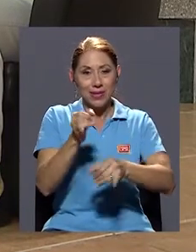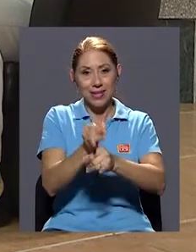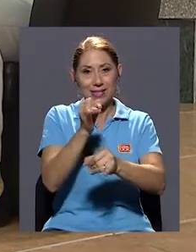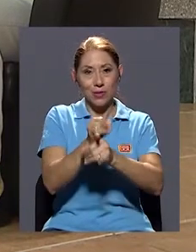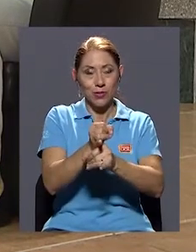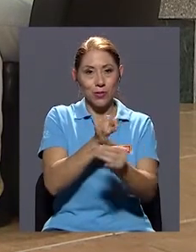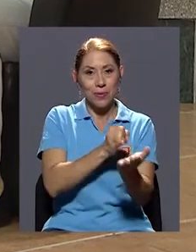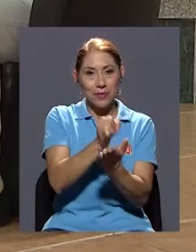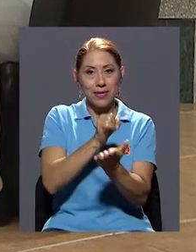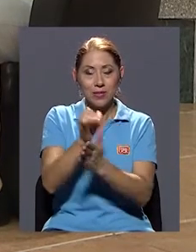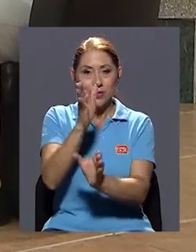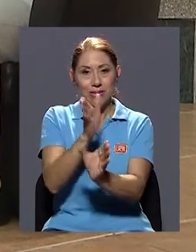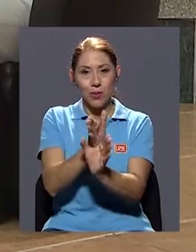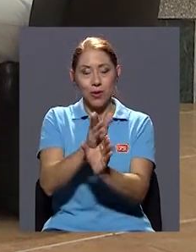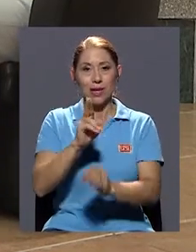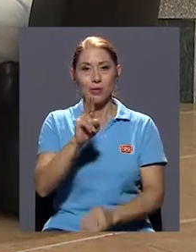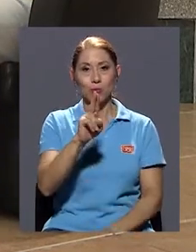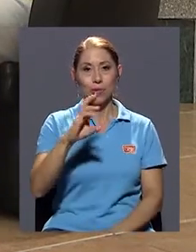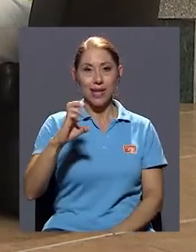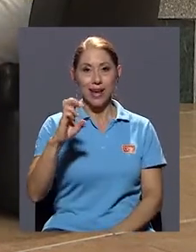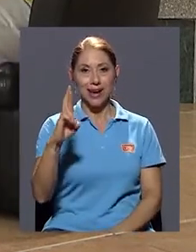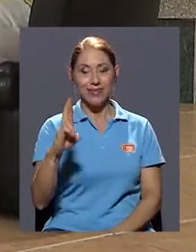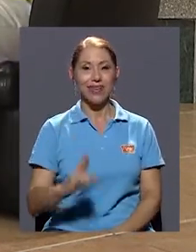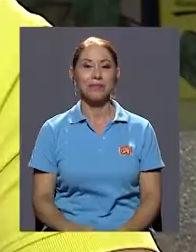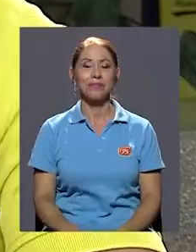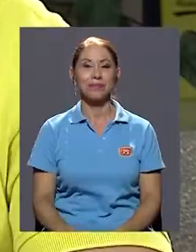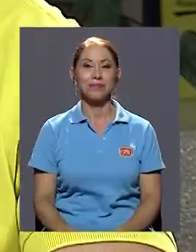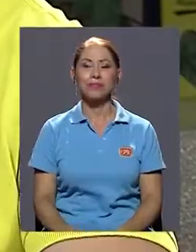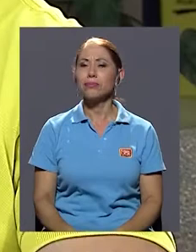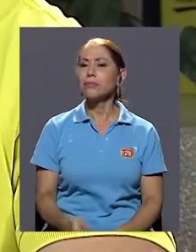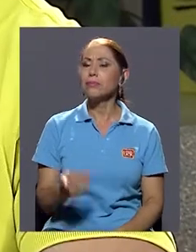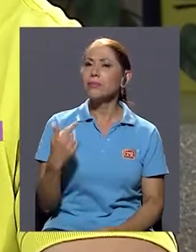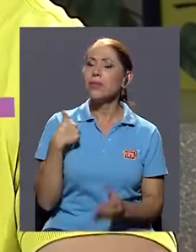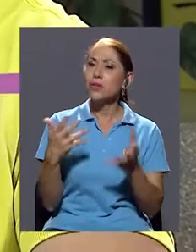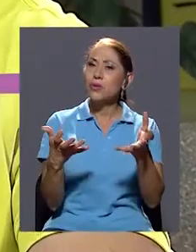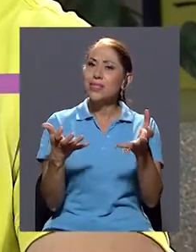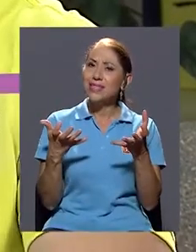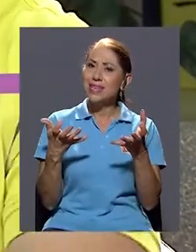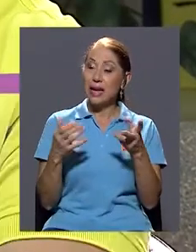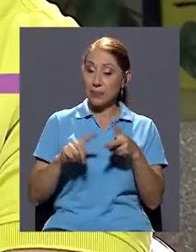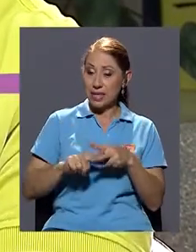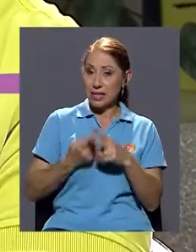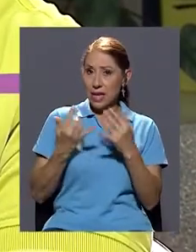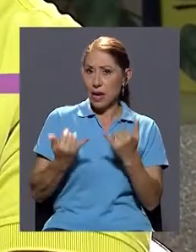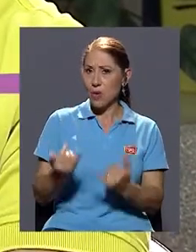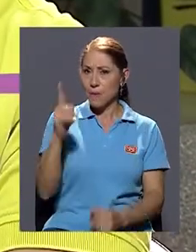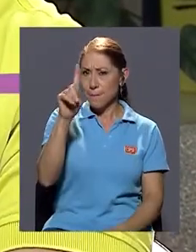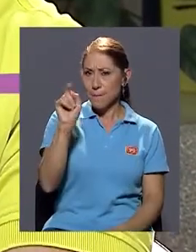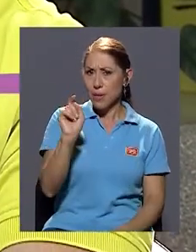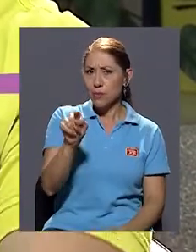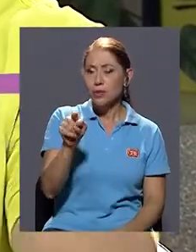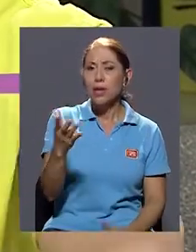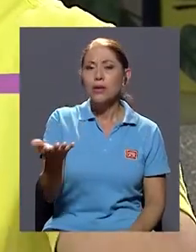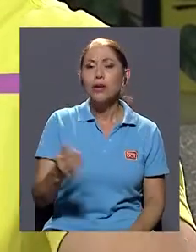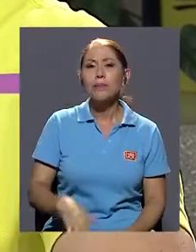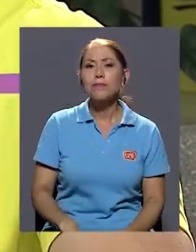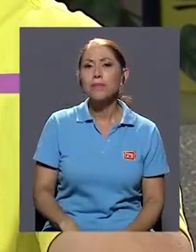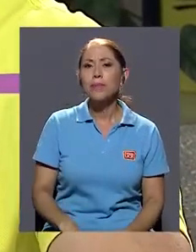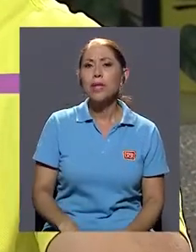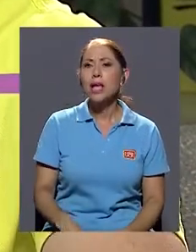de Investigaciones Psicológicas de la UCR. Don Mariano, yo quisiera iniciar este bloque preguntándole si